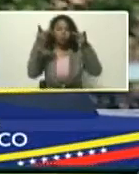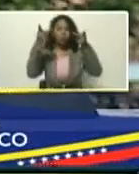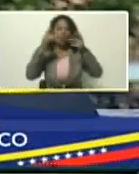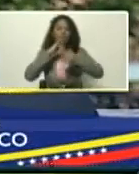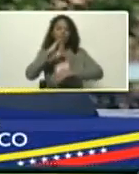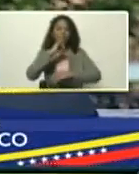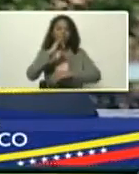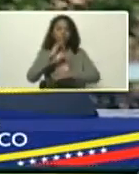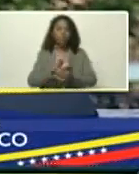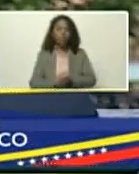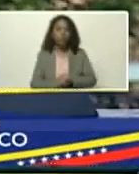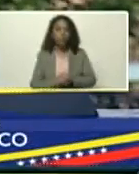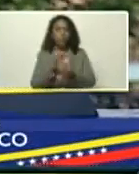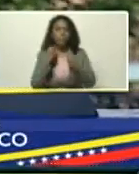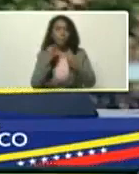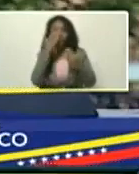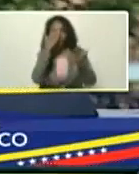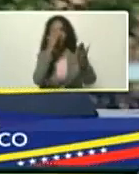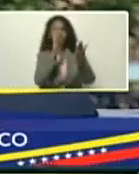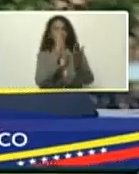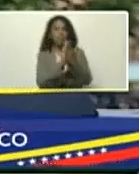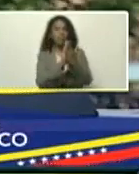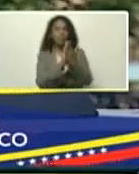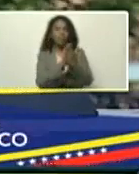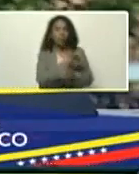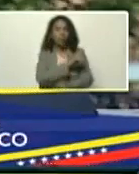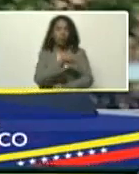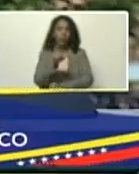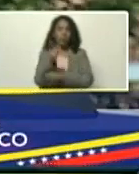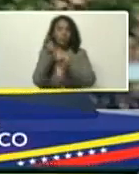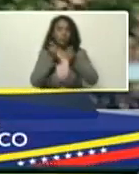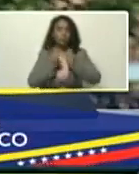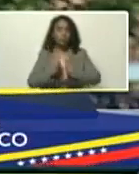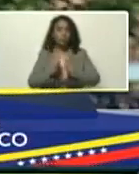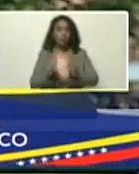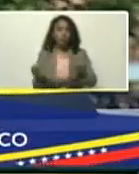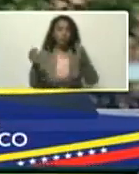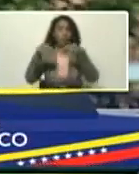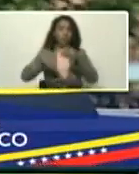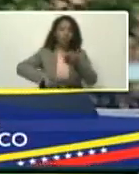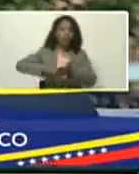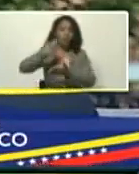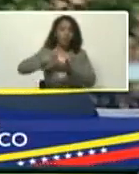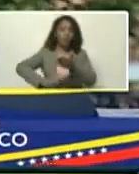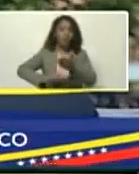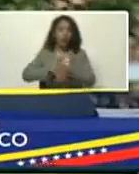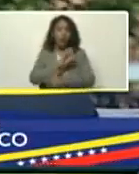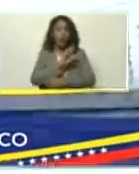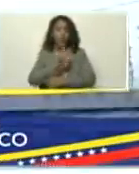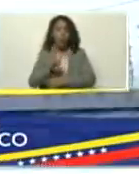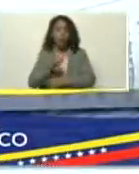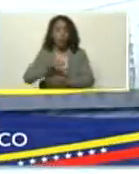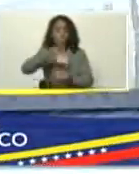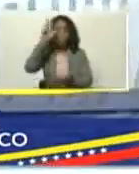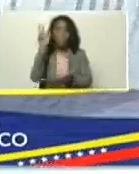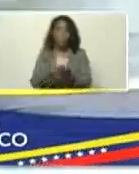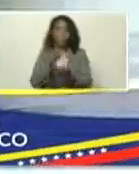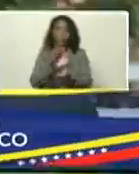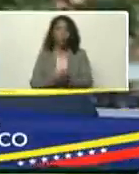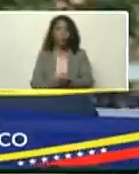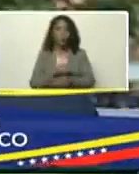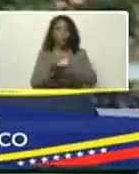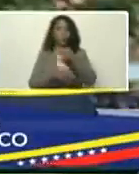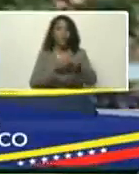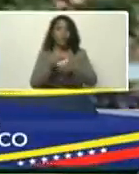información, para enfrentar, la crisis climática, en cumplimiento, de los tratados internacionales, firmados por la república, aprobado, se